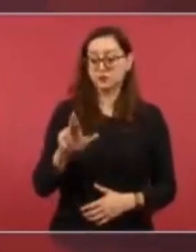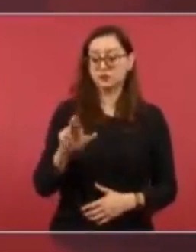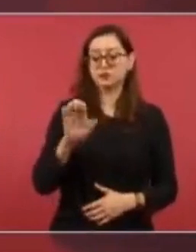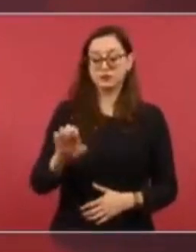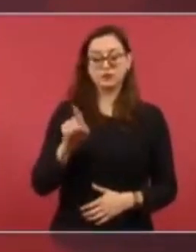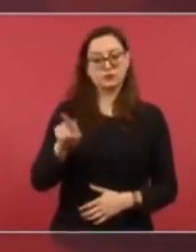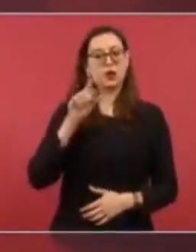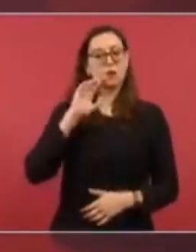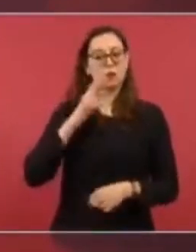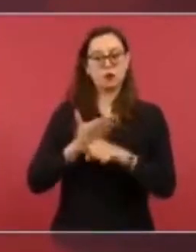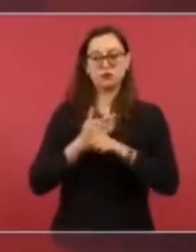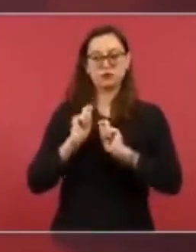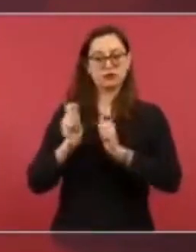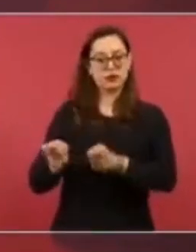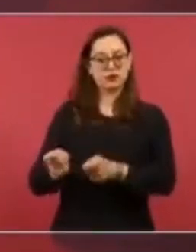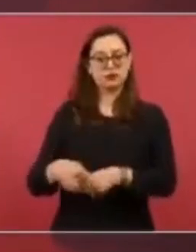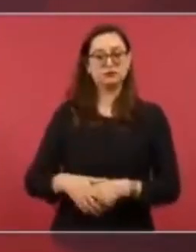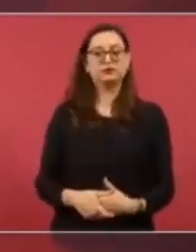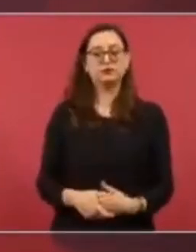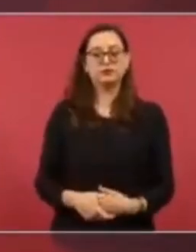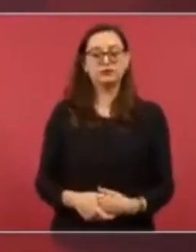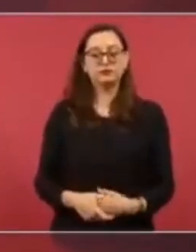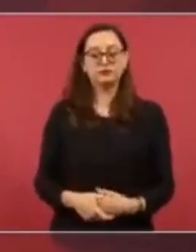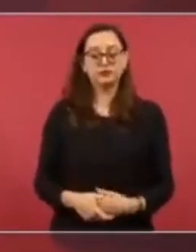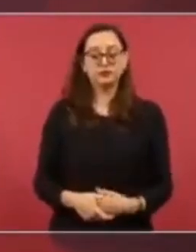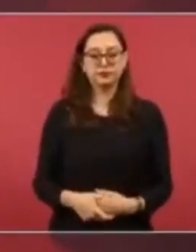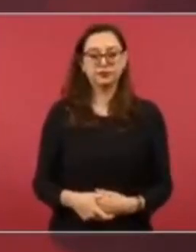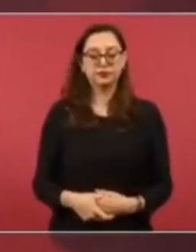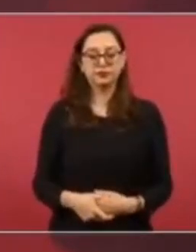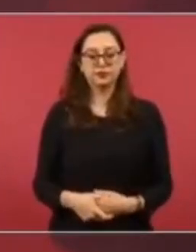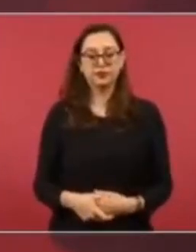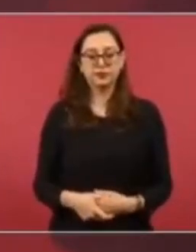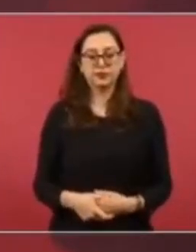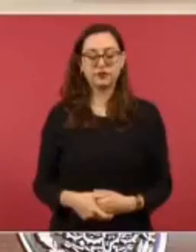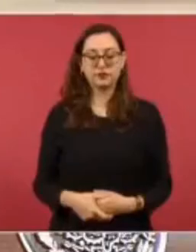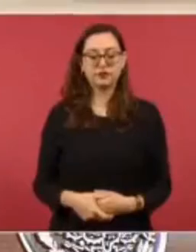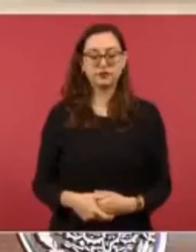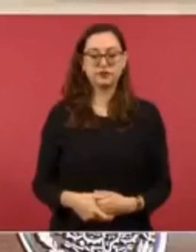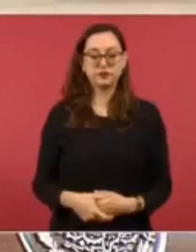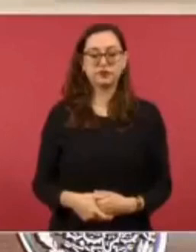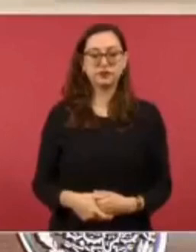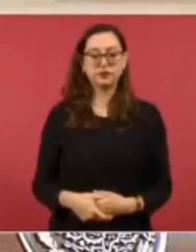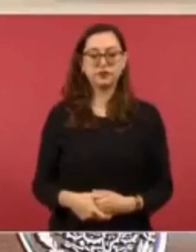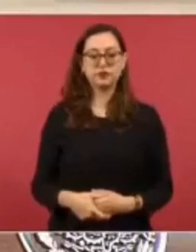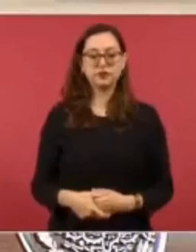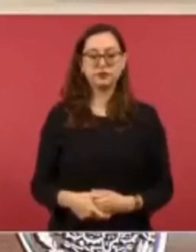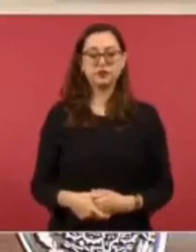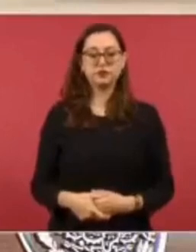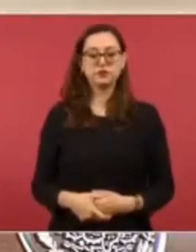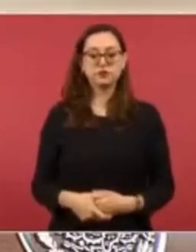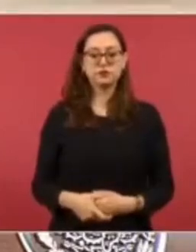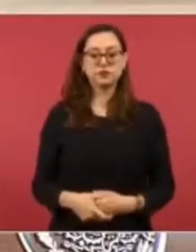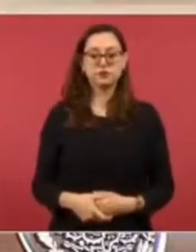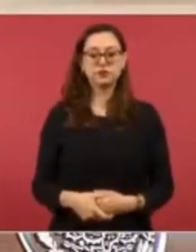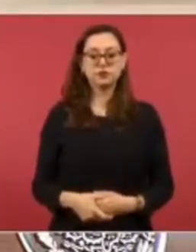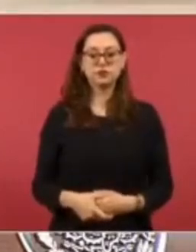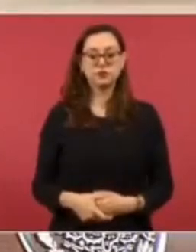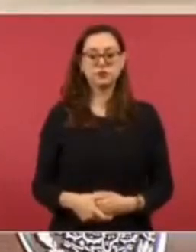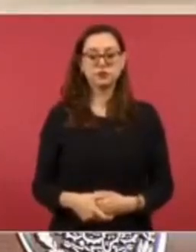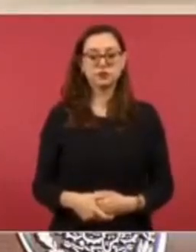además de hacer la declaración del abogado, según